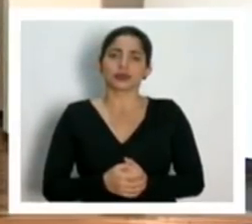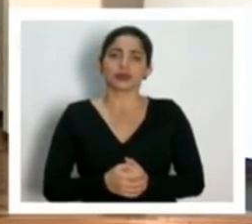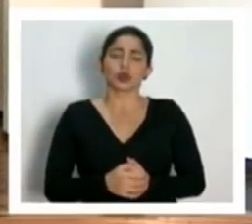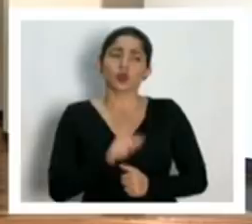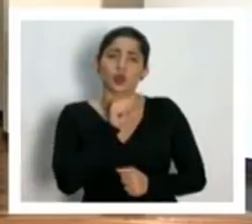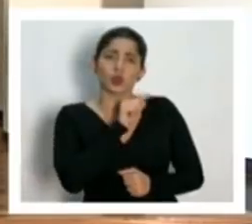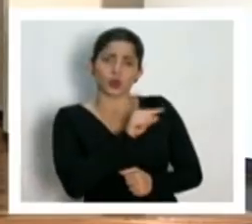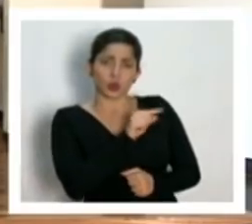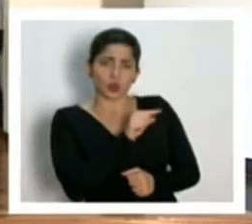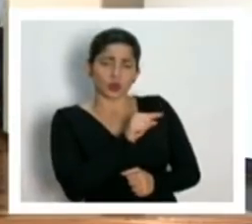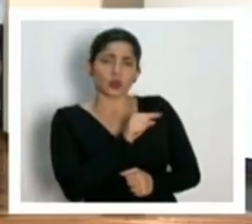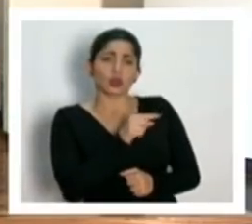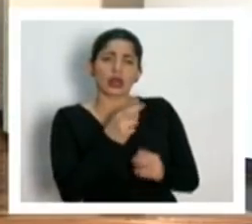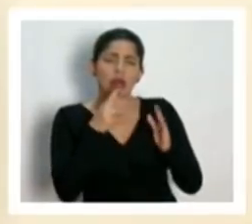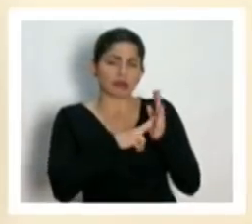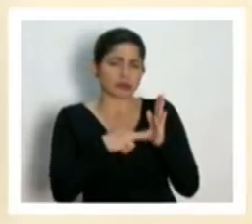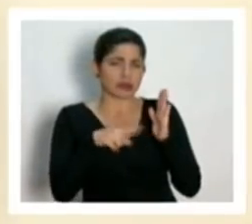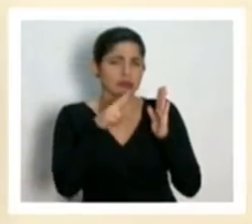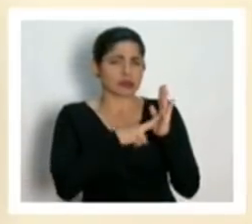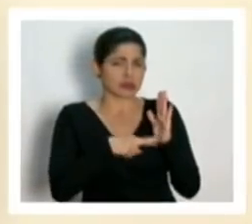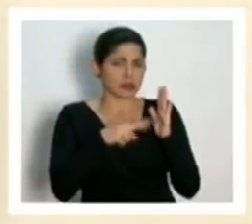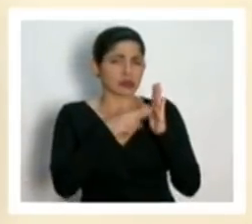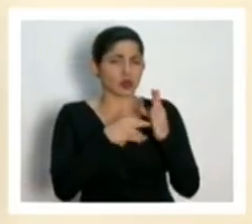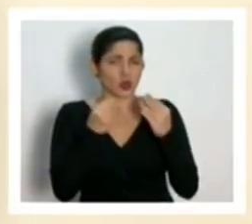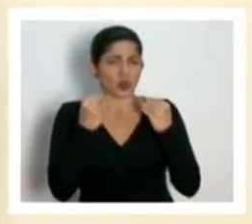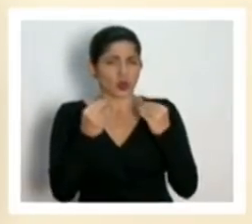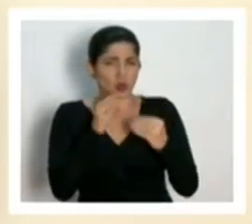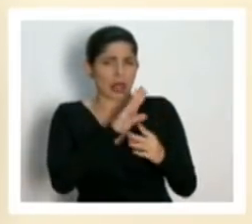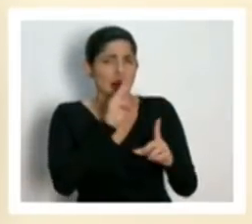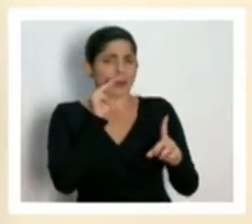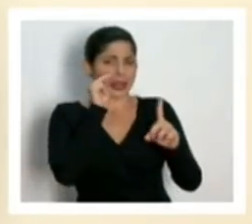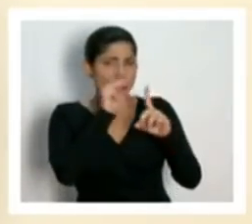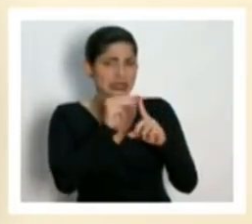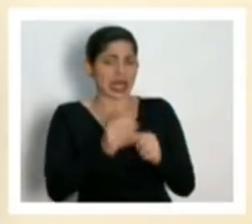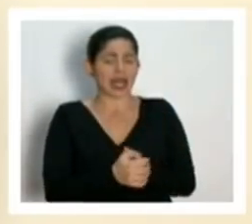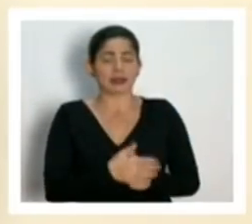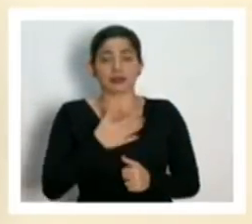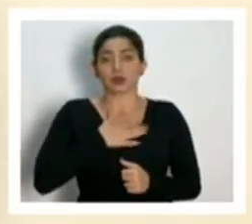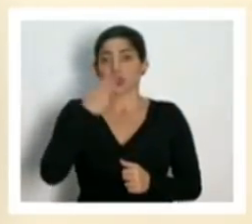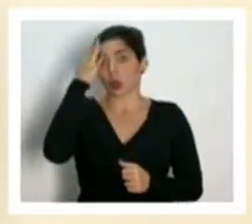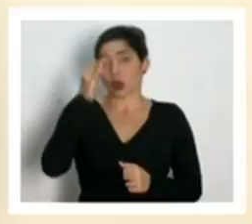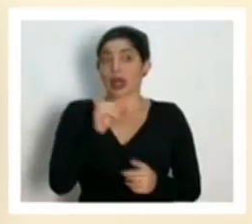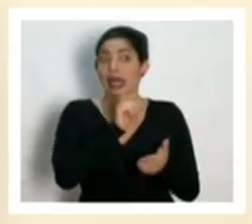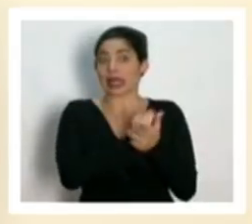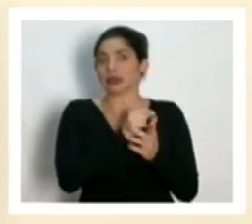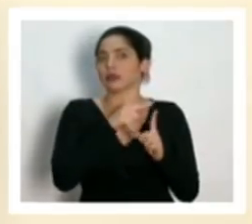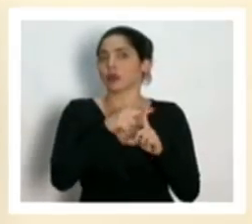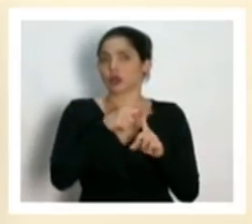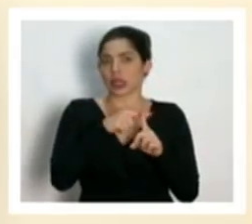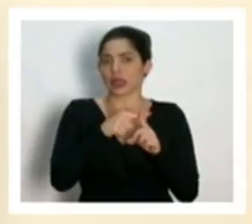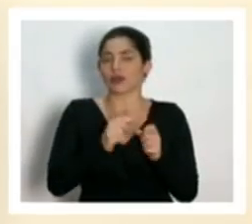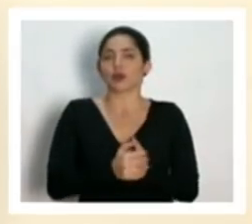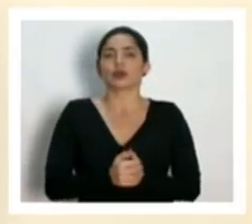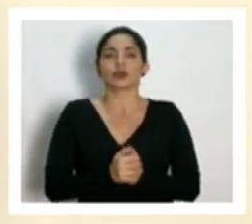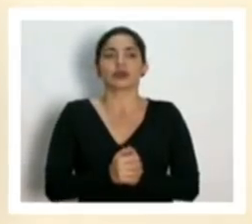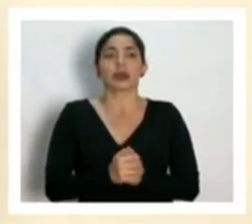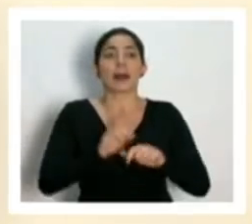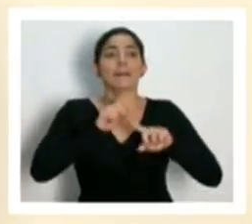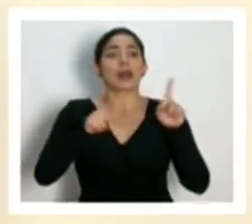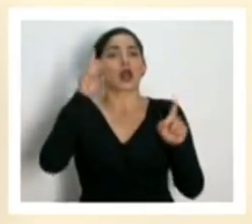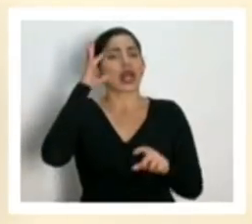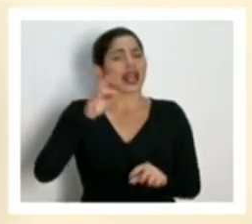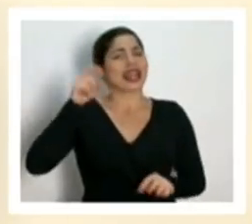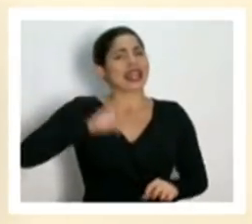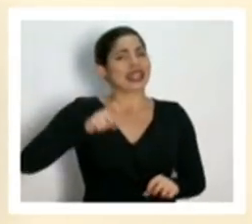usted ha sido reiterativo en su mensaje y creo que ha sido positivo pero creo que es